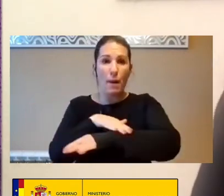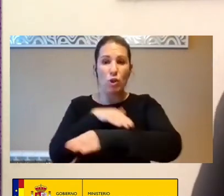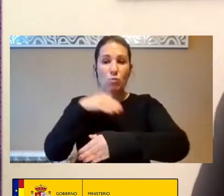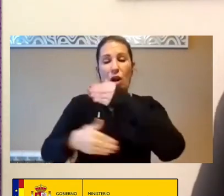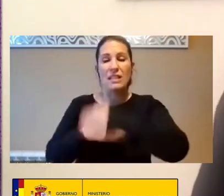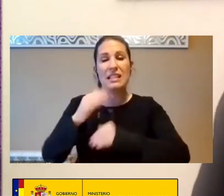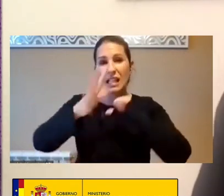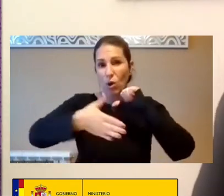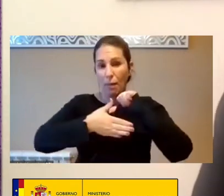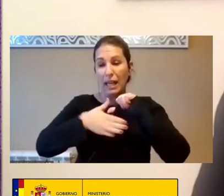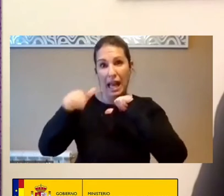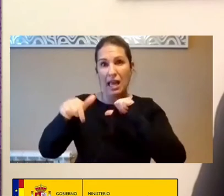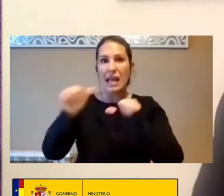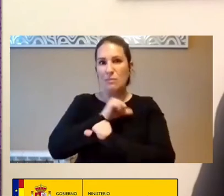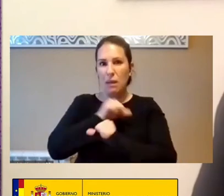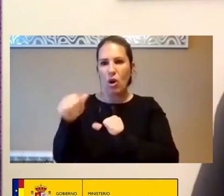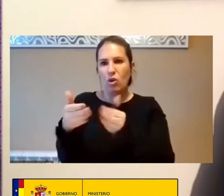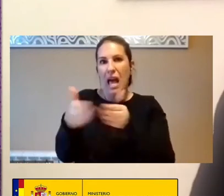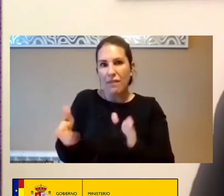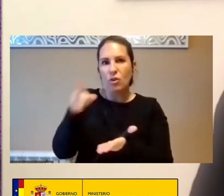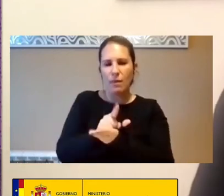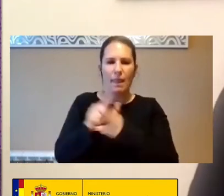Reabran La Cuestión Porque En la Práctica